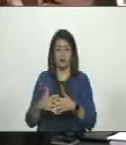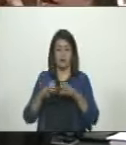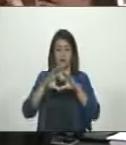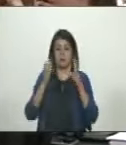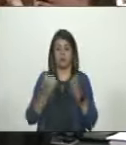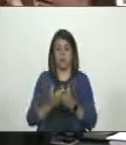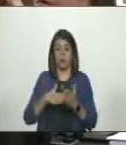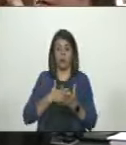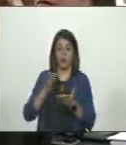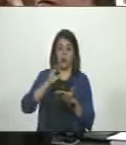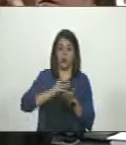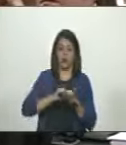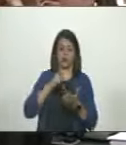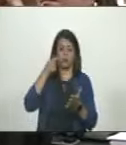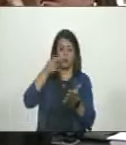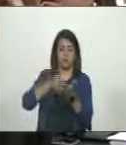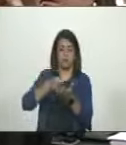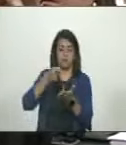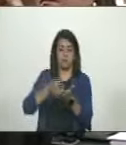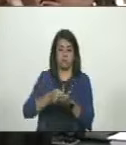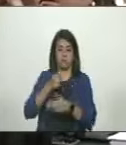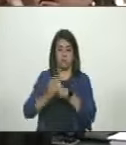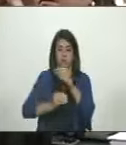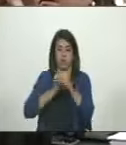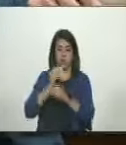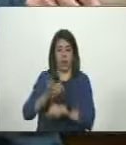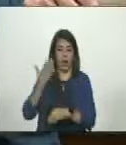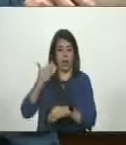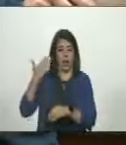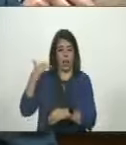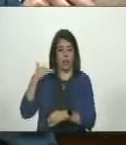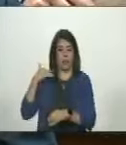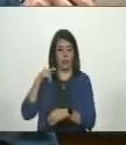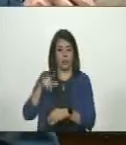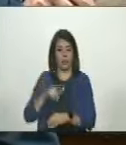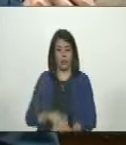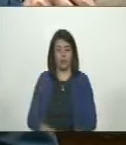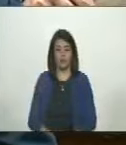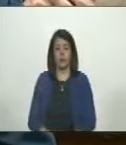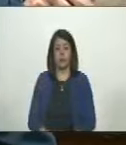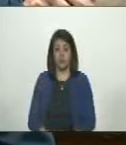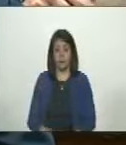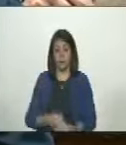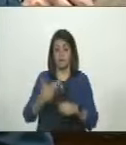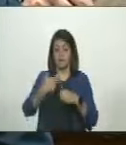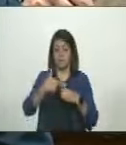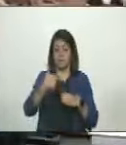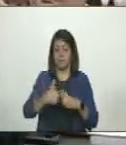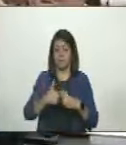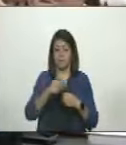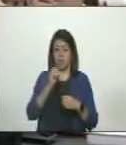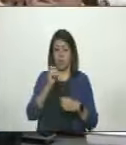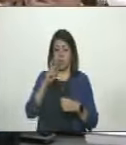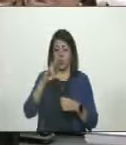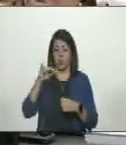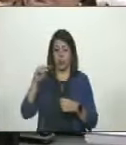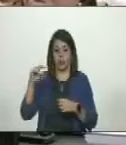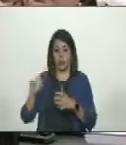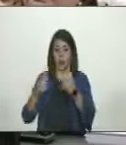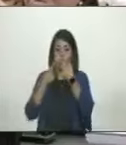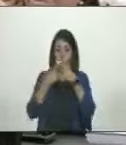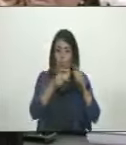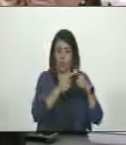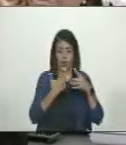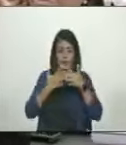pudieran volver a invertir como se daba esa situación en la faja petrolífera de Oronoco y en el resto de la industria